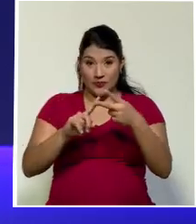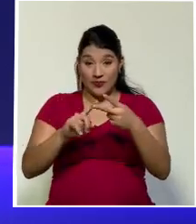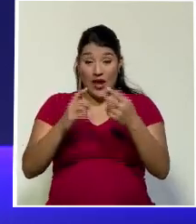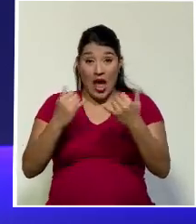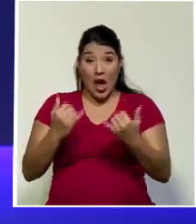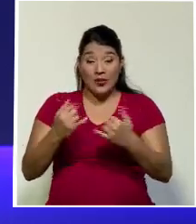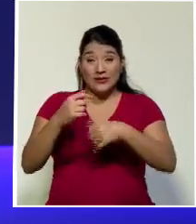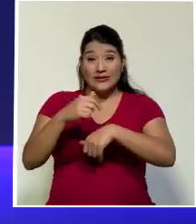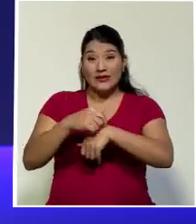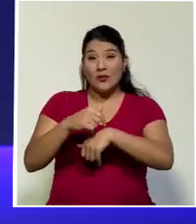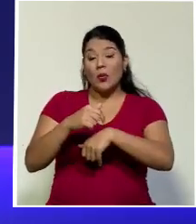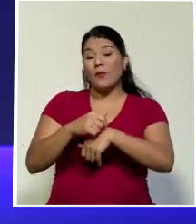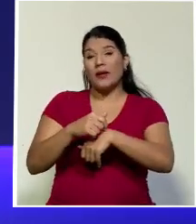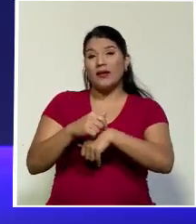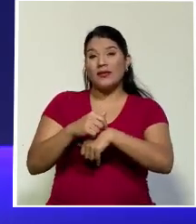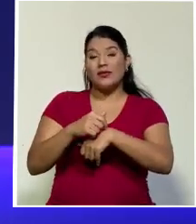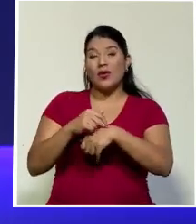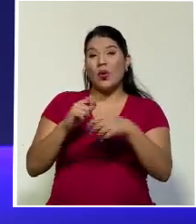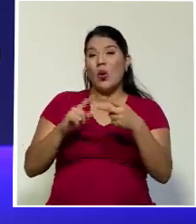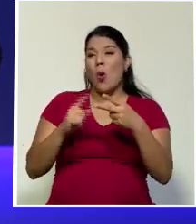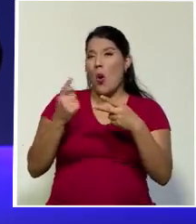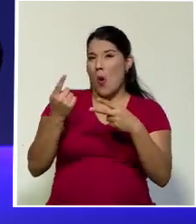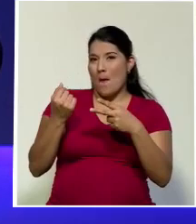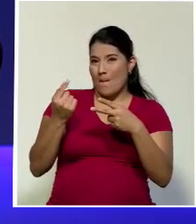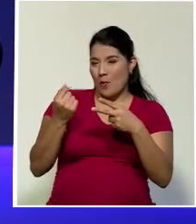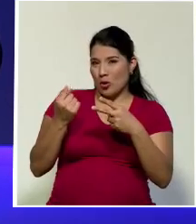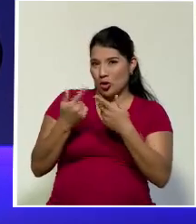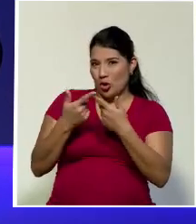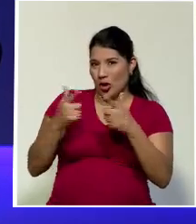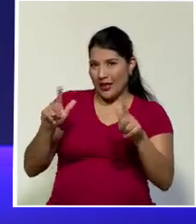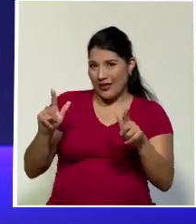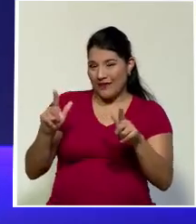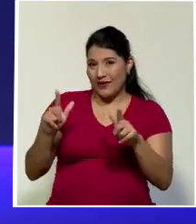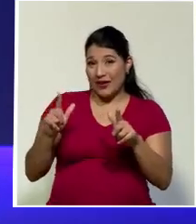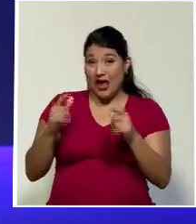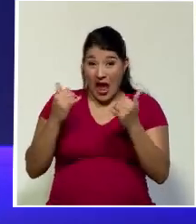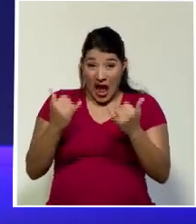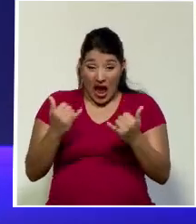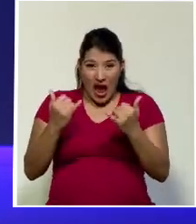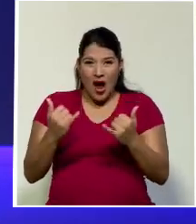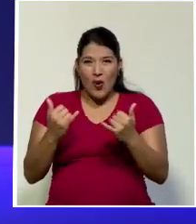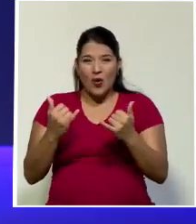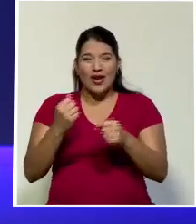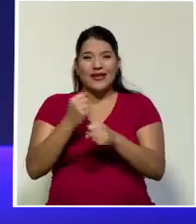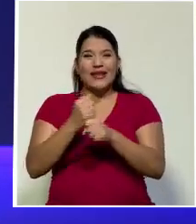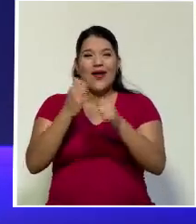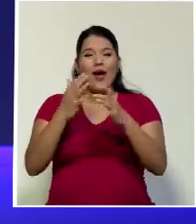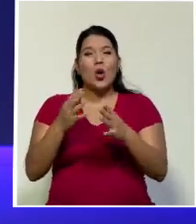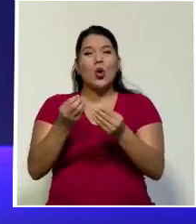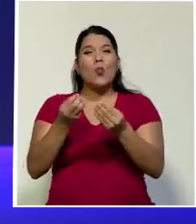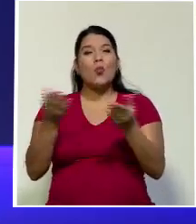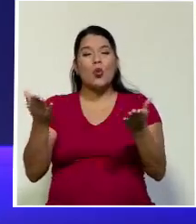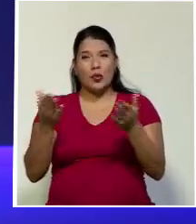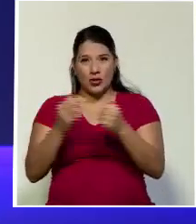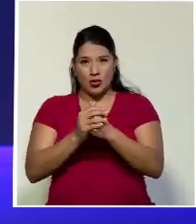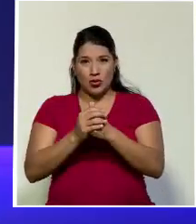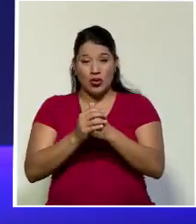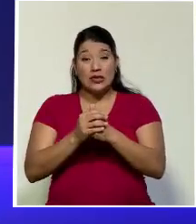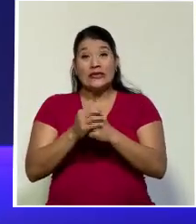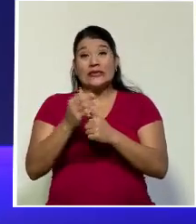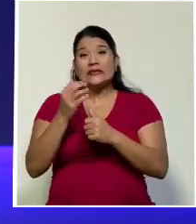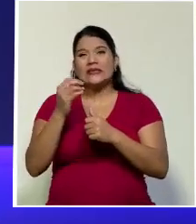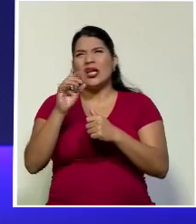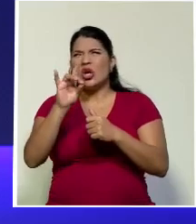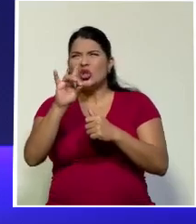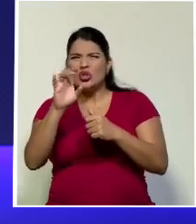momento hay un monto exento, un monto sobre él. Un umbral que yo empiezo a pagar impuesto a partir de que la